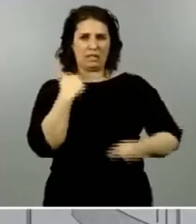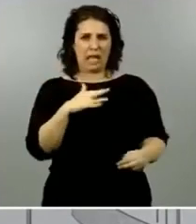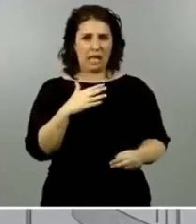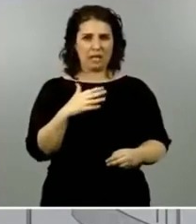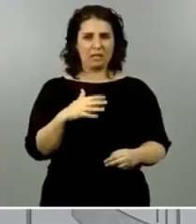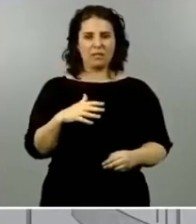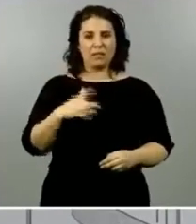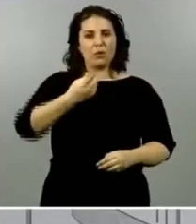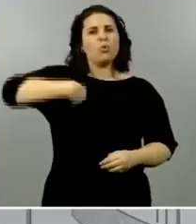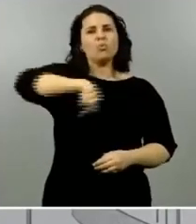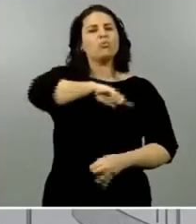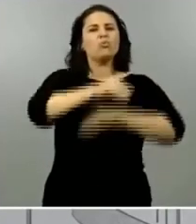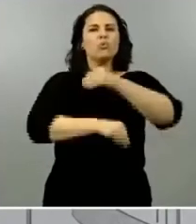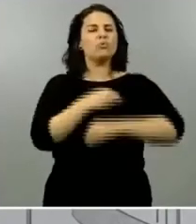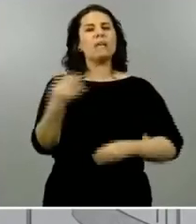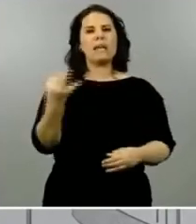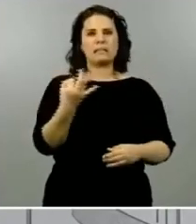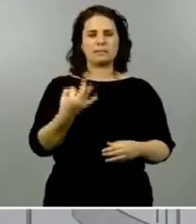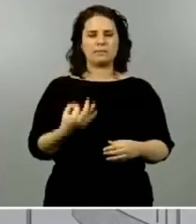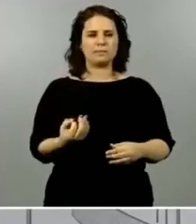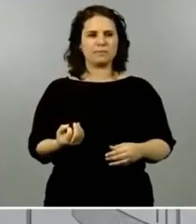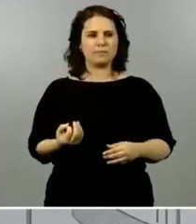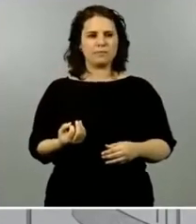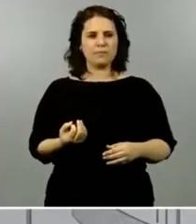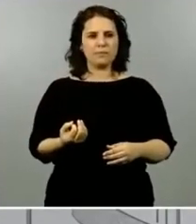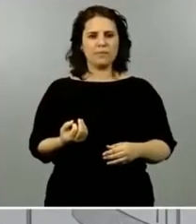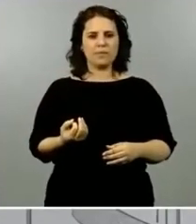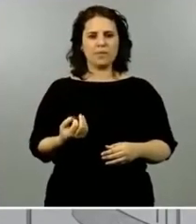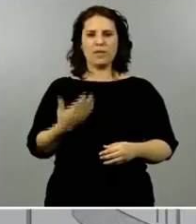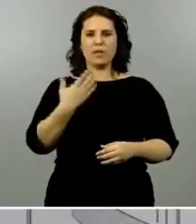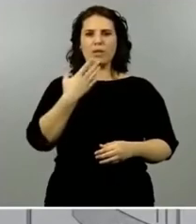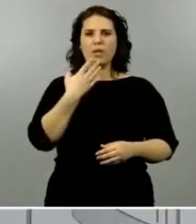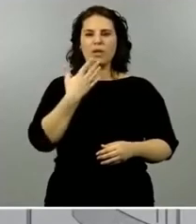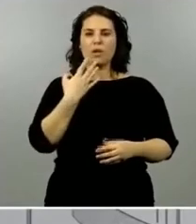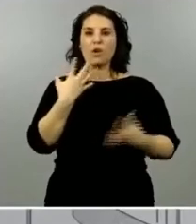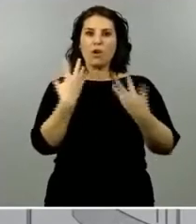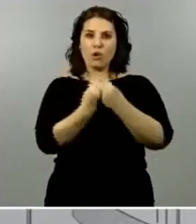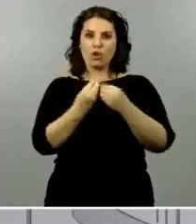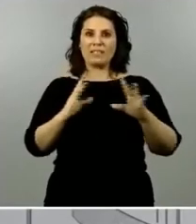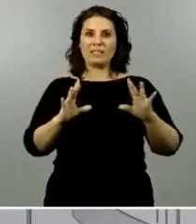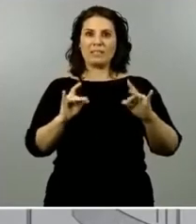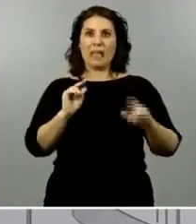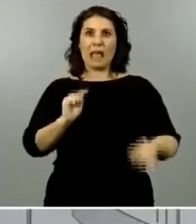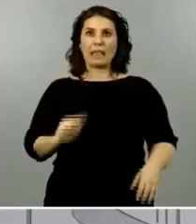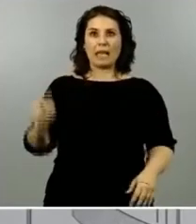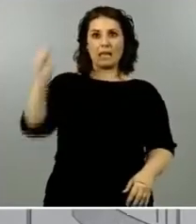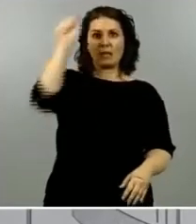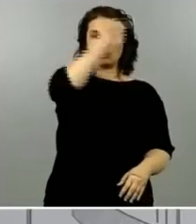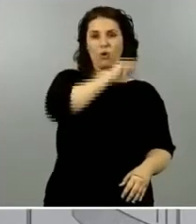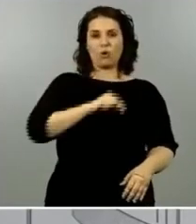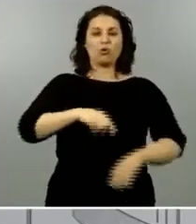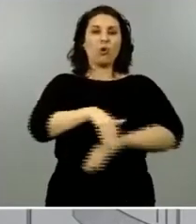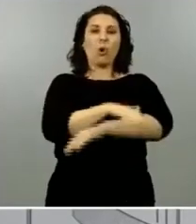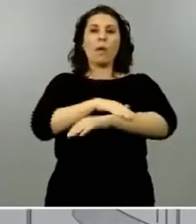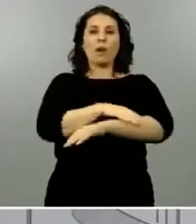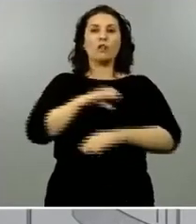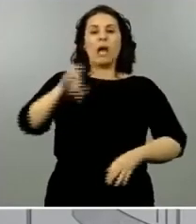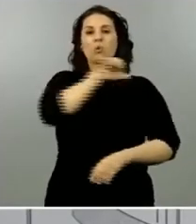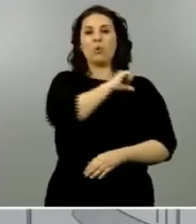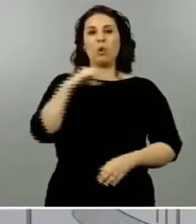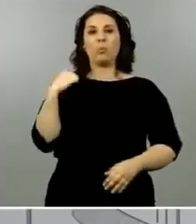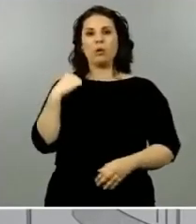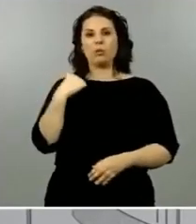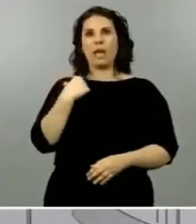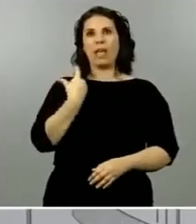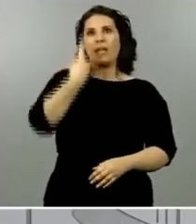es plantear una bilateralidad con todos y cada uno de los territorios con todos y cada uno de los gobiernos autonómicos hemos de recordar además que